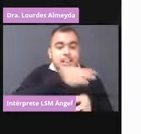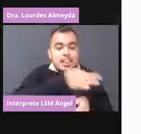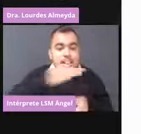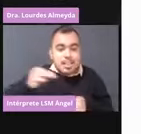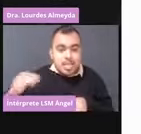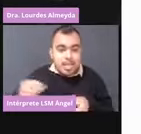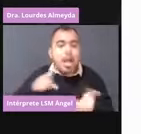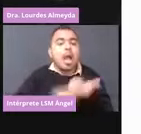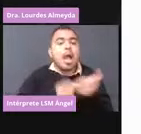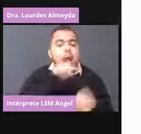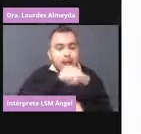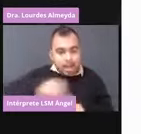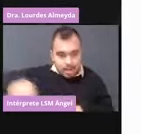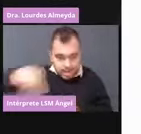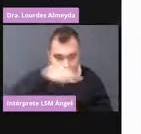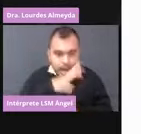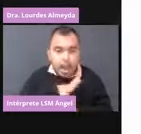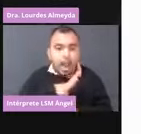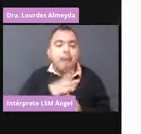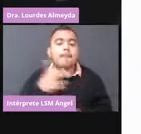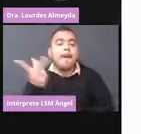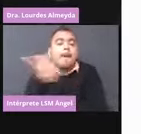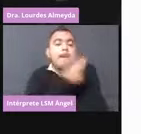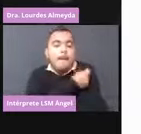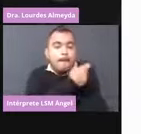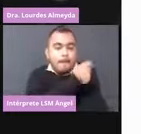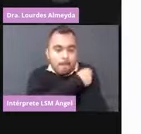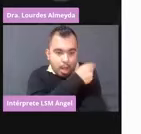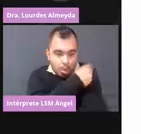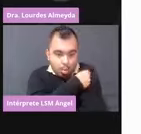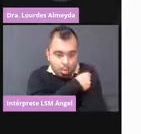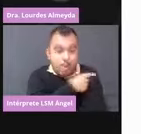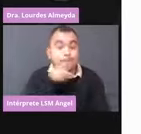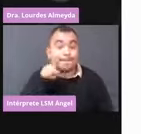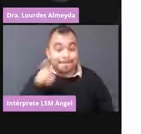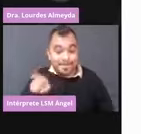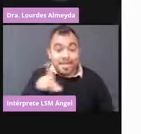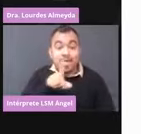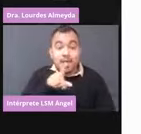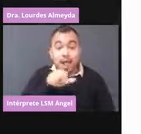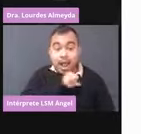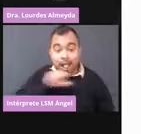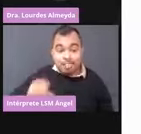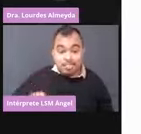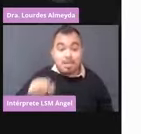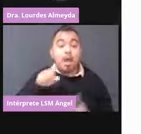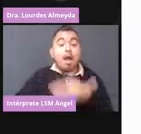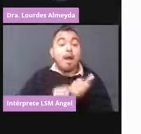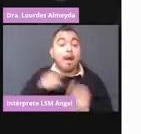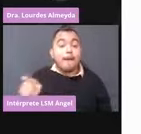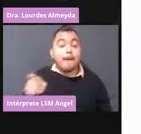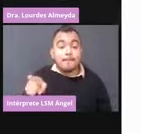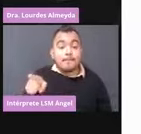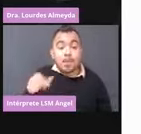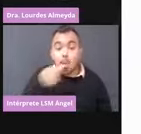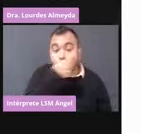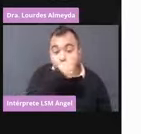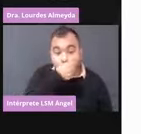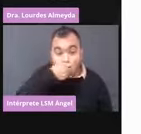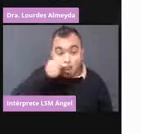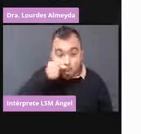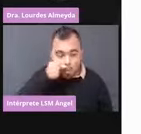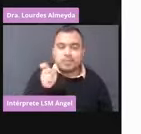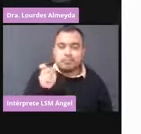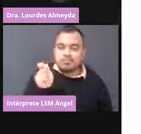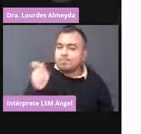administrando la vacuna. Benito Juárez creo que esta alcaldía le va a tocar una de las últimas.